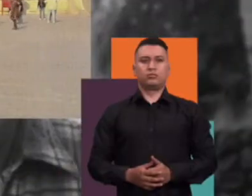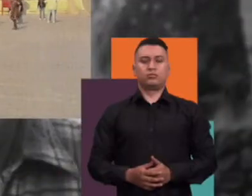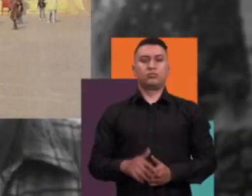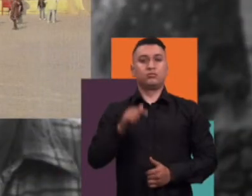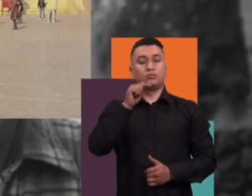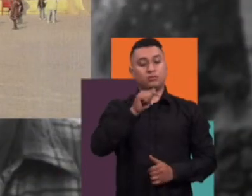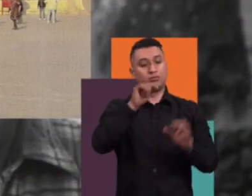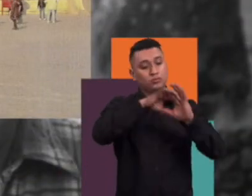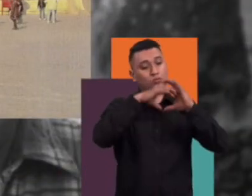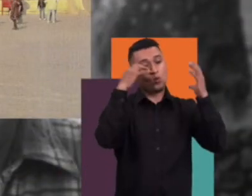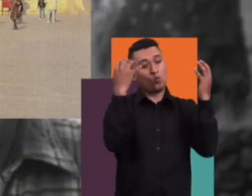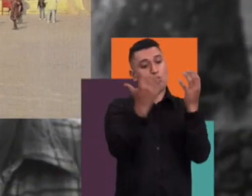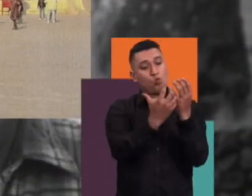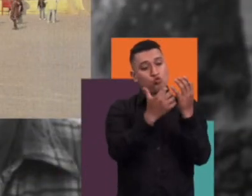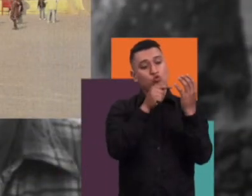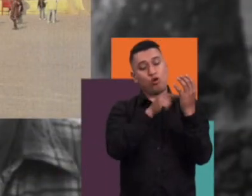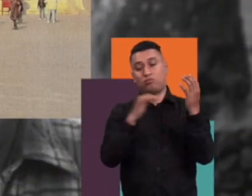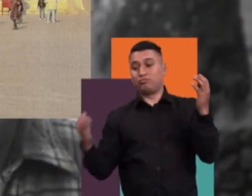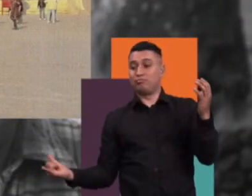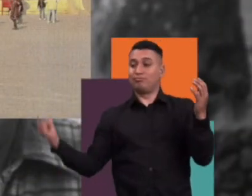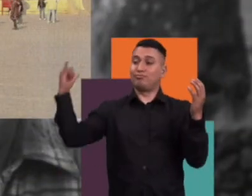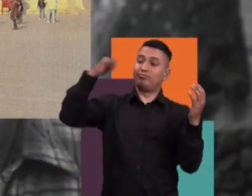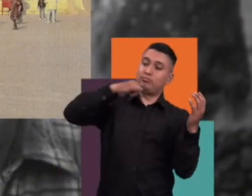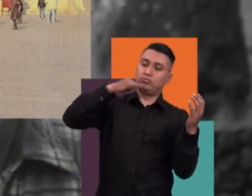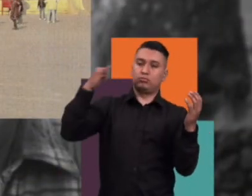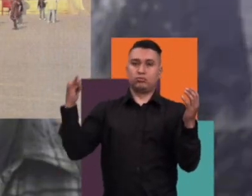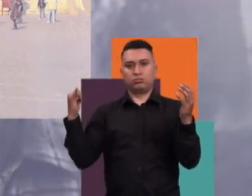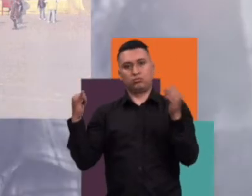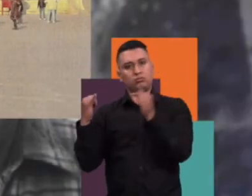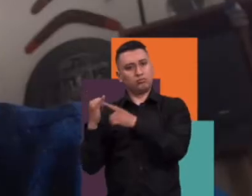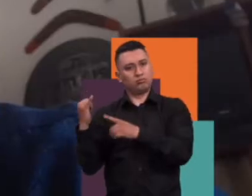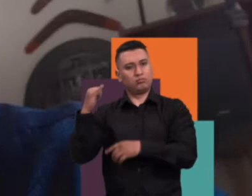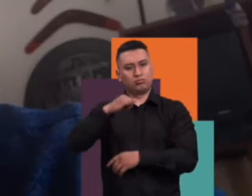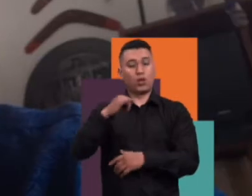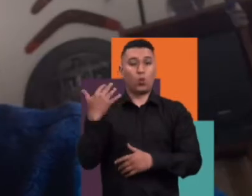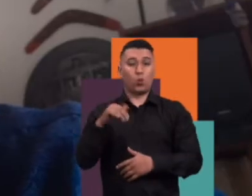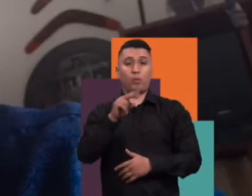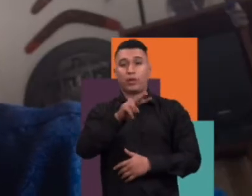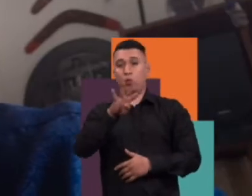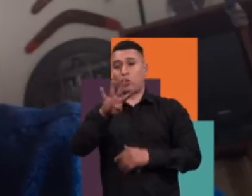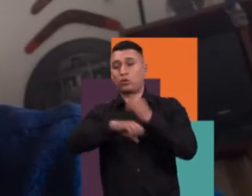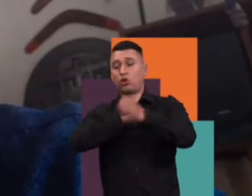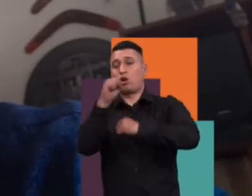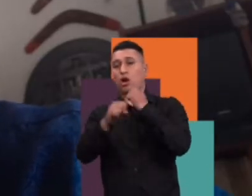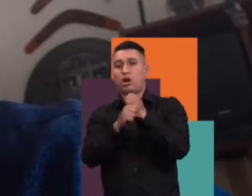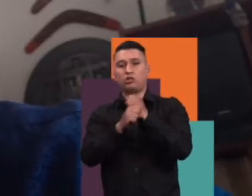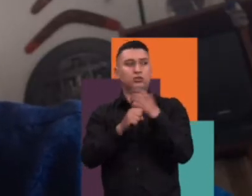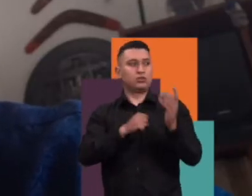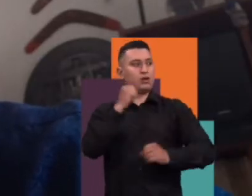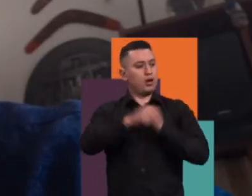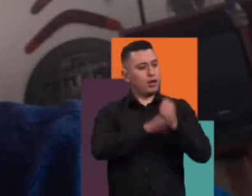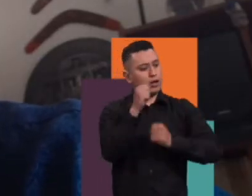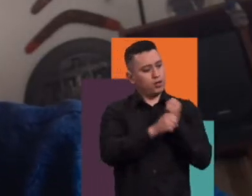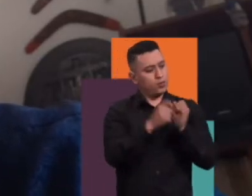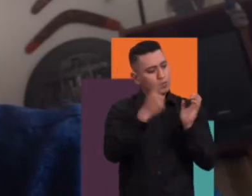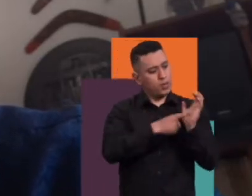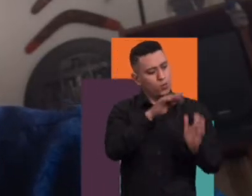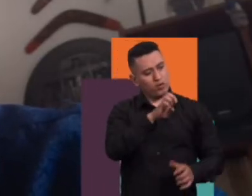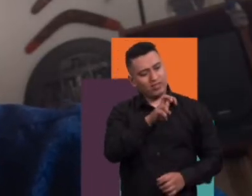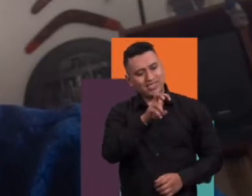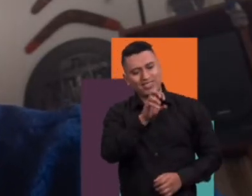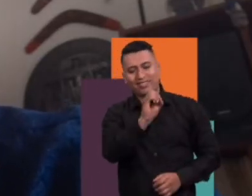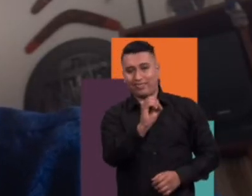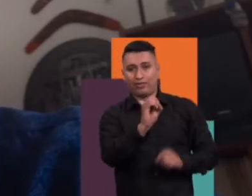El Mundo al Vuelo fue un programa de televisión que estuvo emitido durante más o menos 24 años consecutivos, desde finales de los años 70